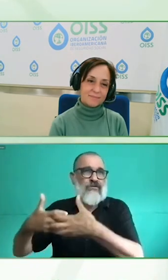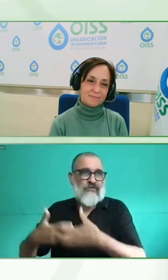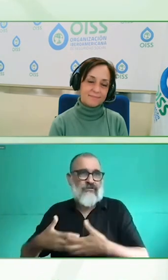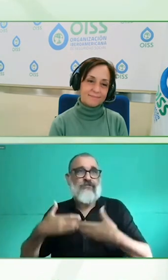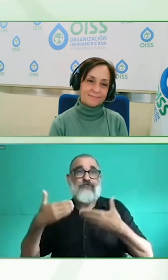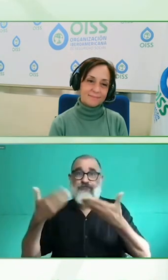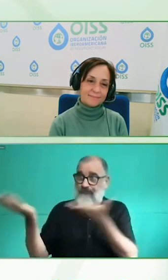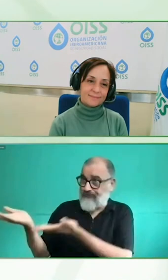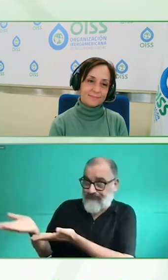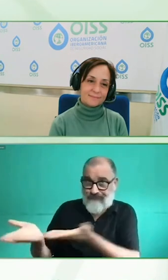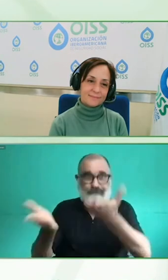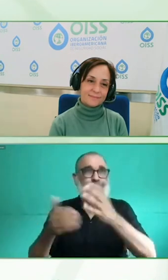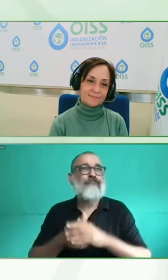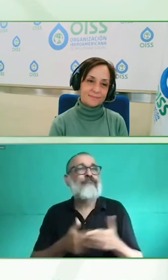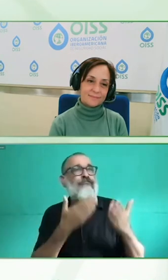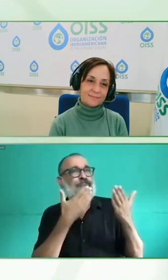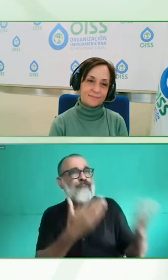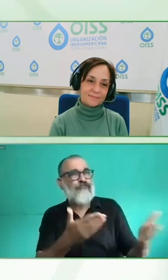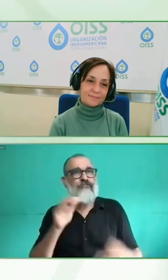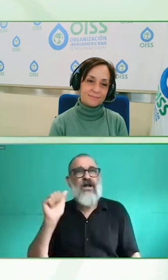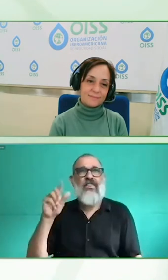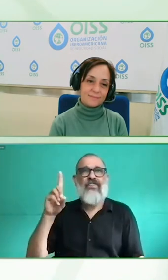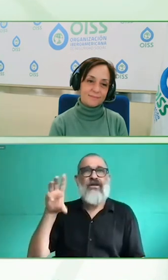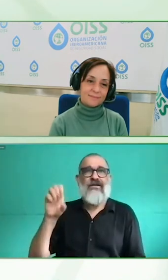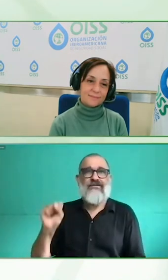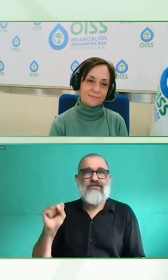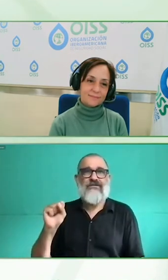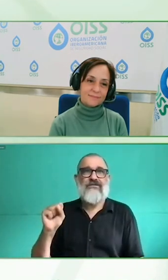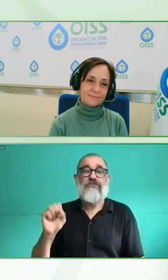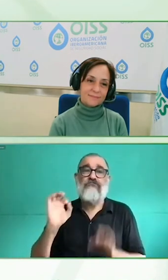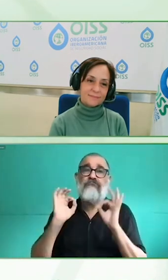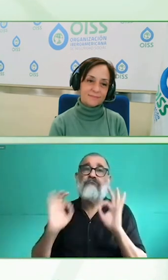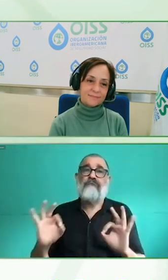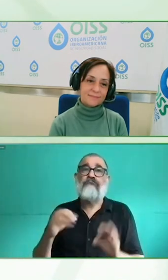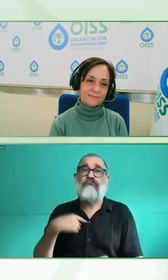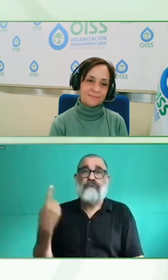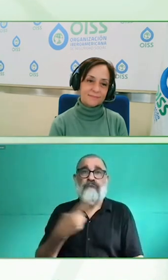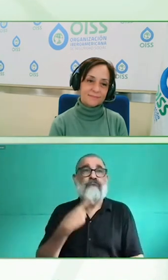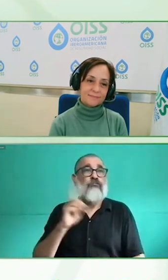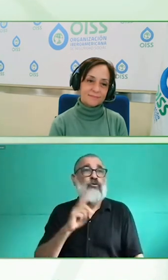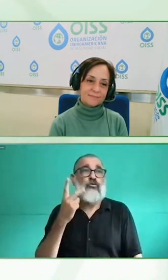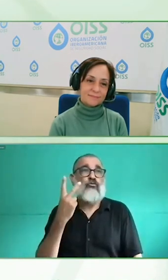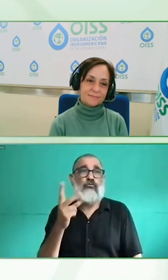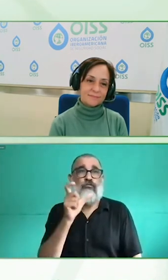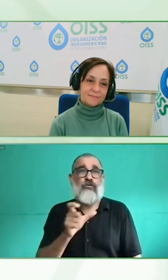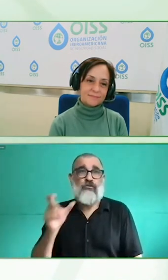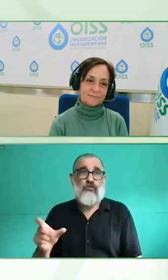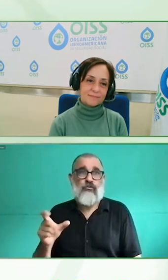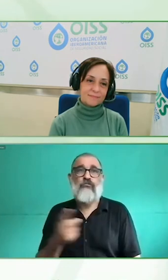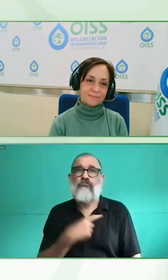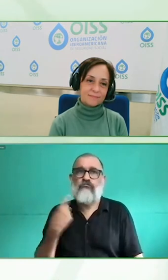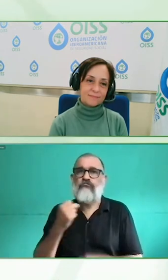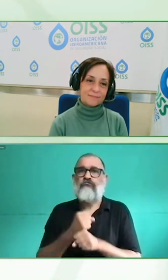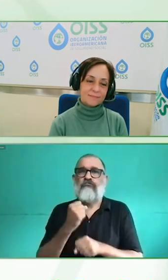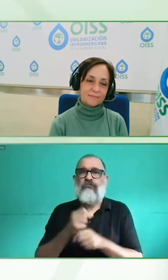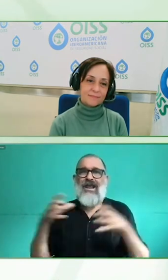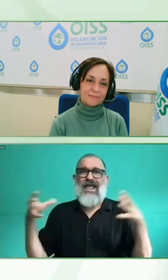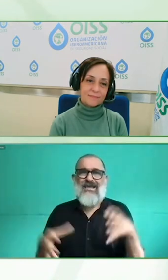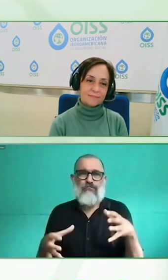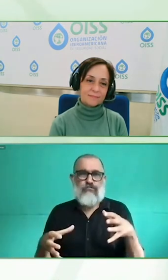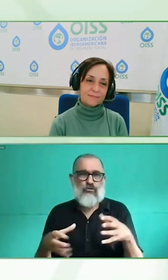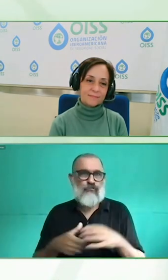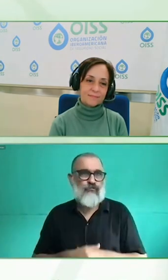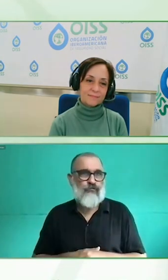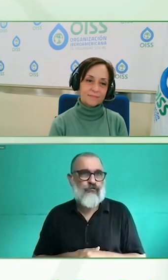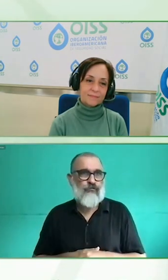trabaja en el mercado en España, somos al final el cuarto empleador de España. ¿Qué significa eso? Que nosotros trabajamos con personas con discapacidad, para